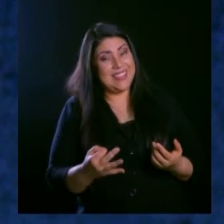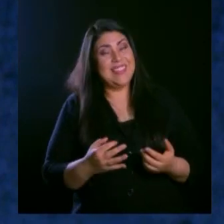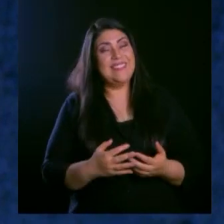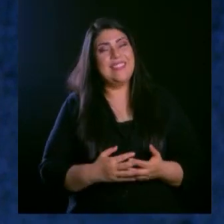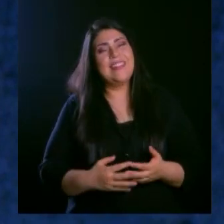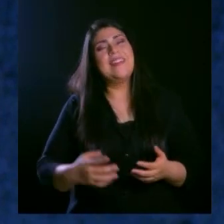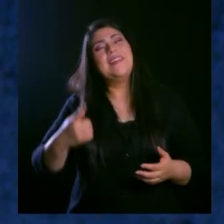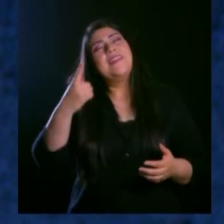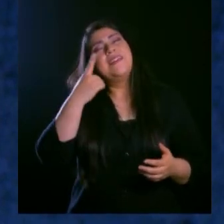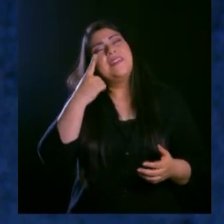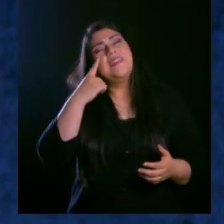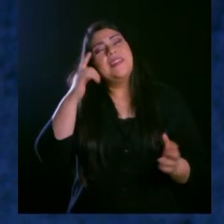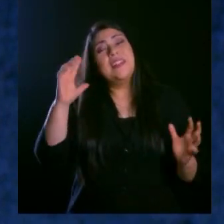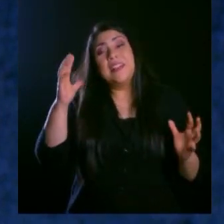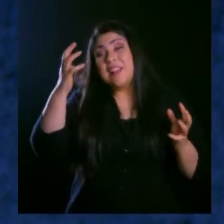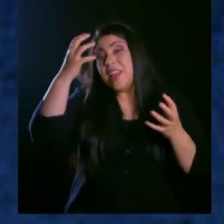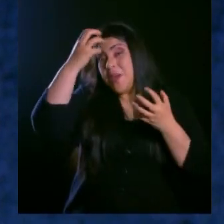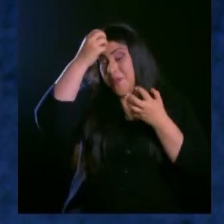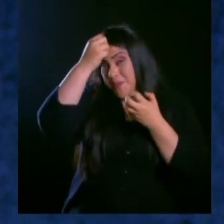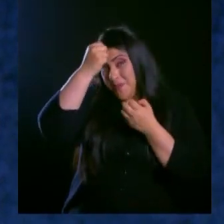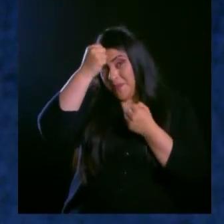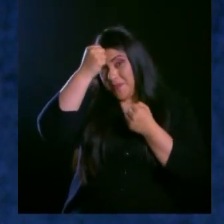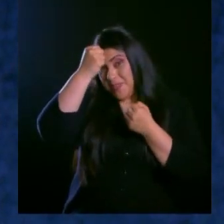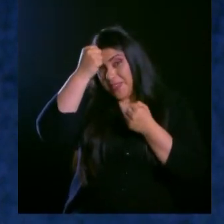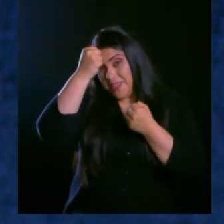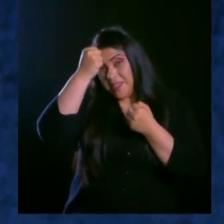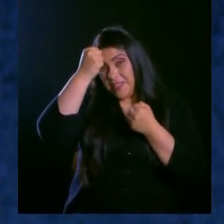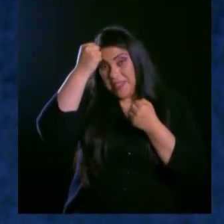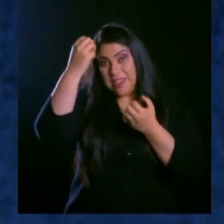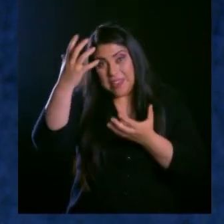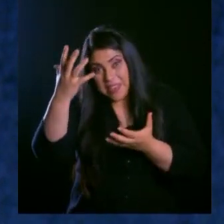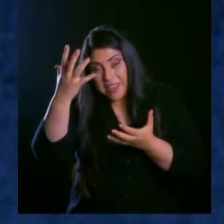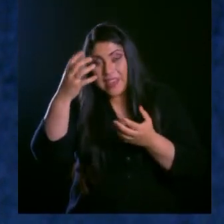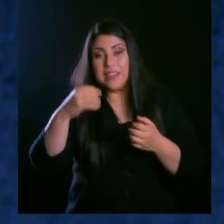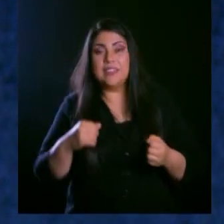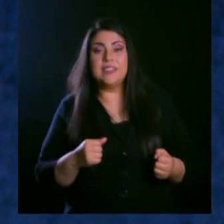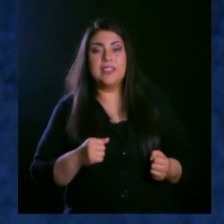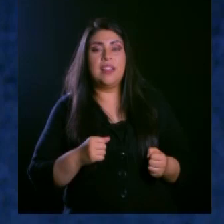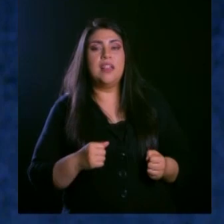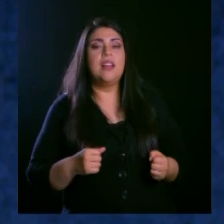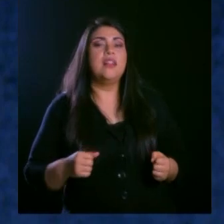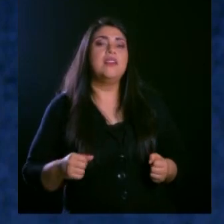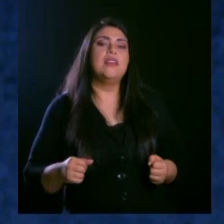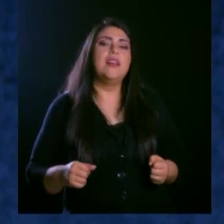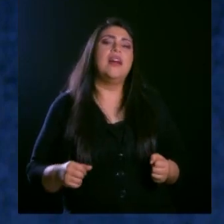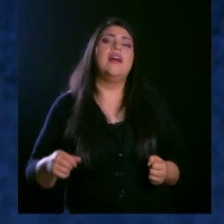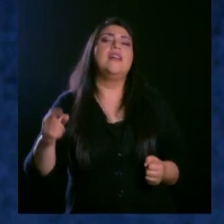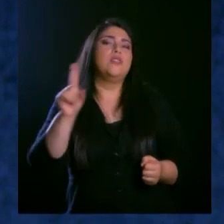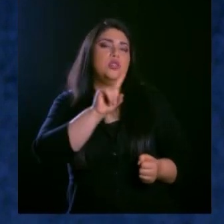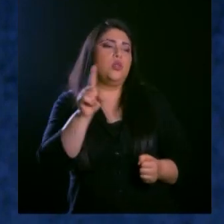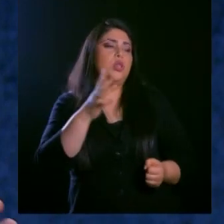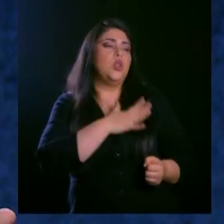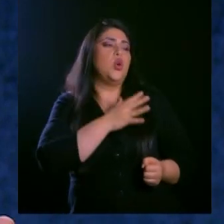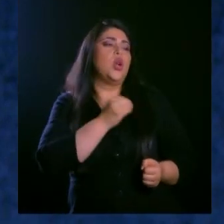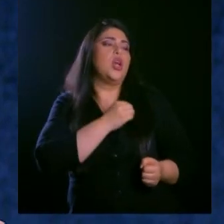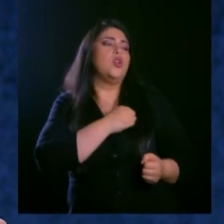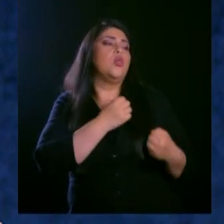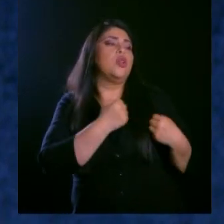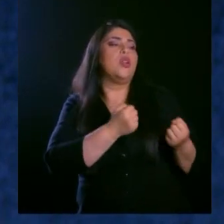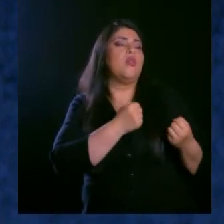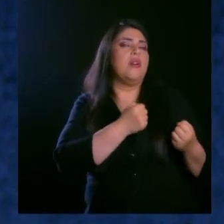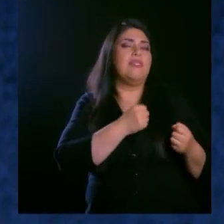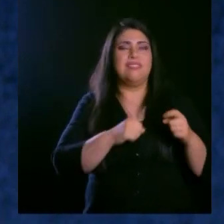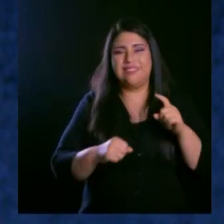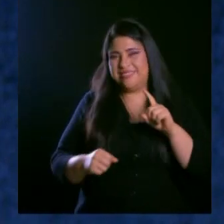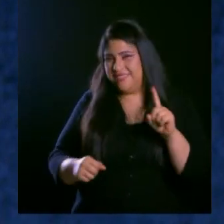Mira, la obediencia no es hacer lo que tú quieras hacer de buena gana. Y quiero terminar con esta frase.